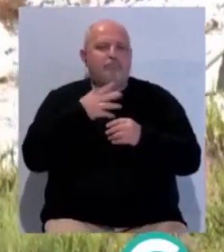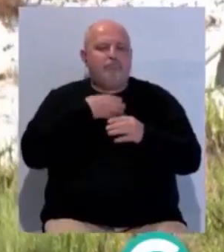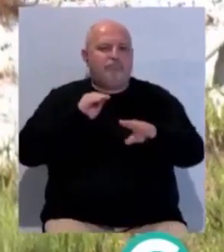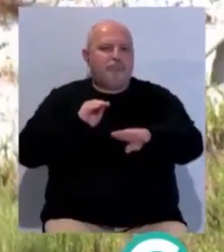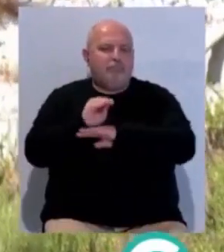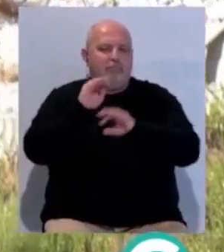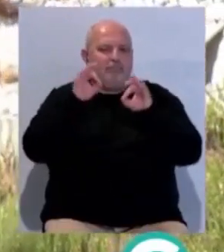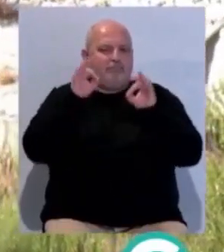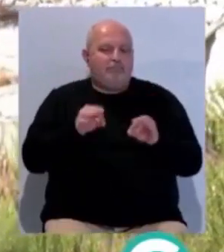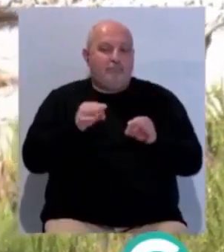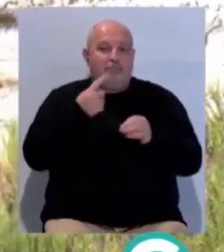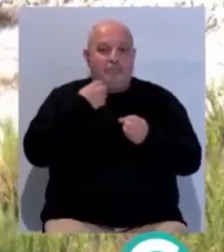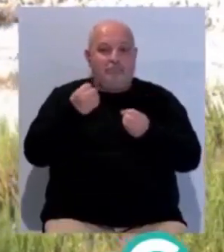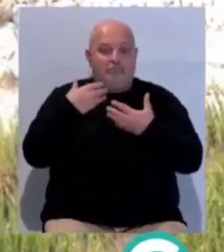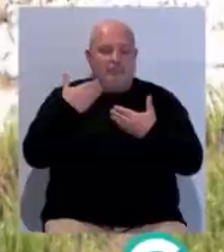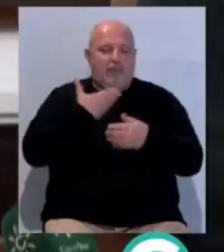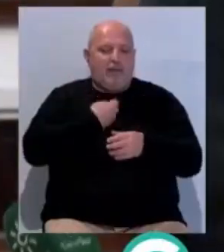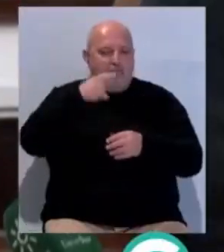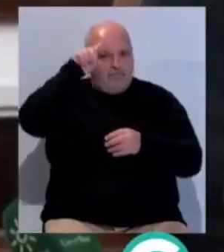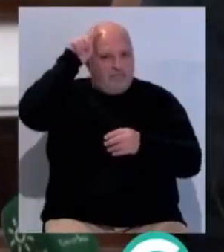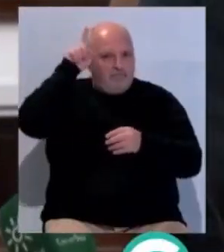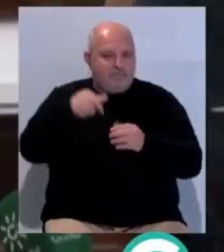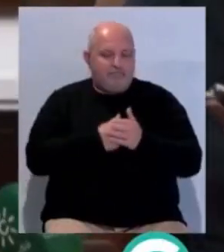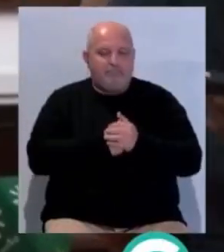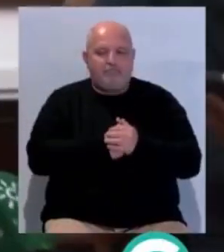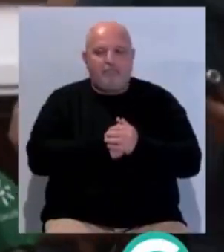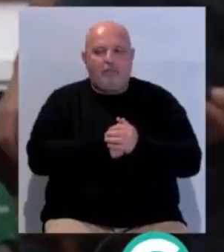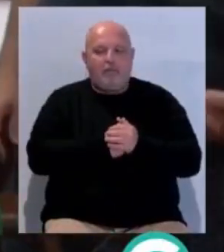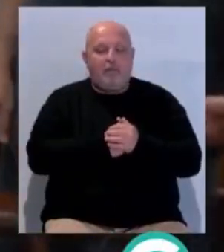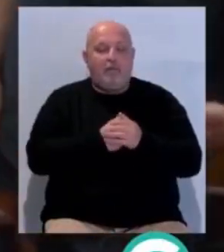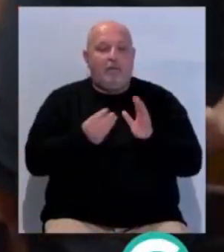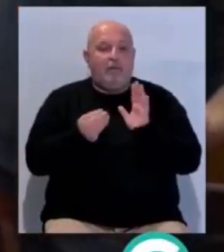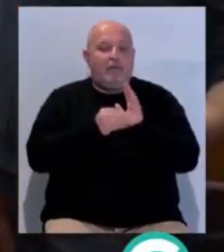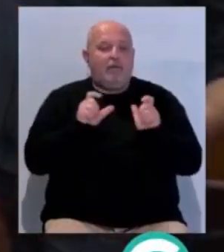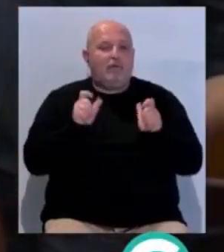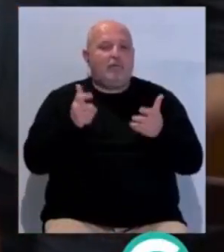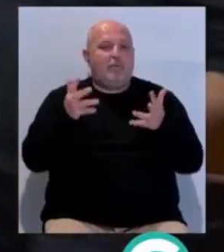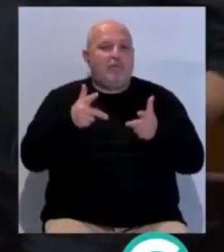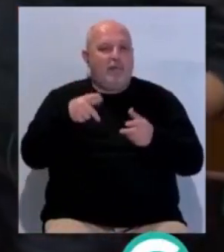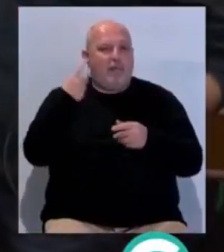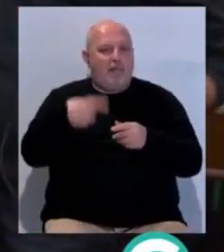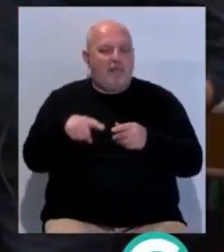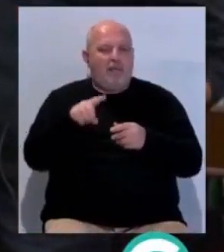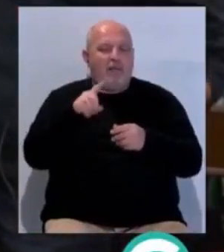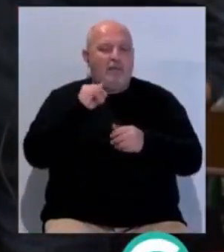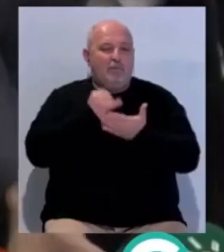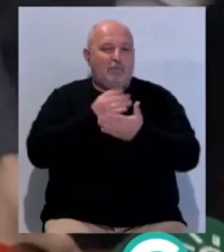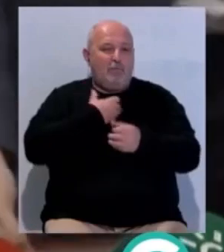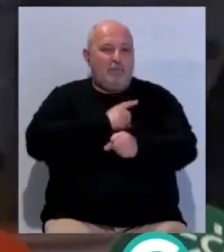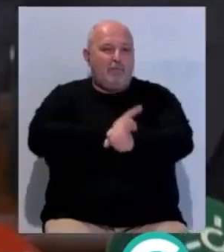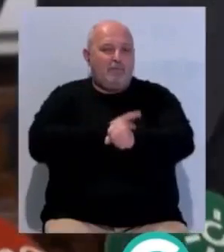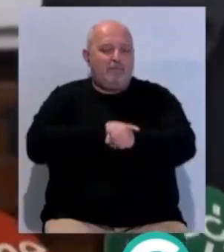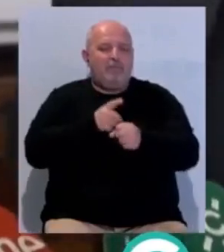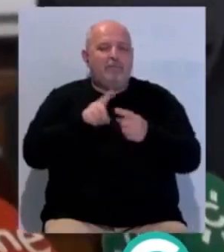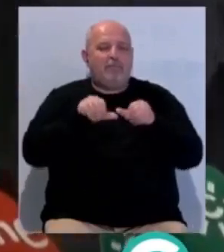financiación asegurada, según ha recordado el alcalde Bruno García. En el mismo Consejo de Administración del IMD se